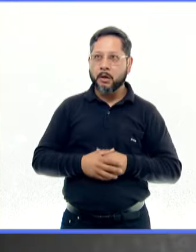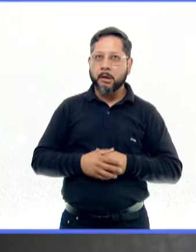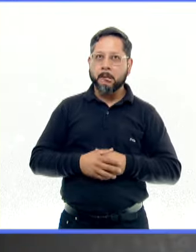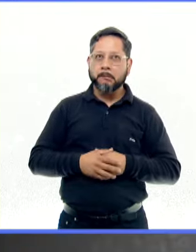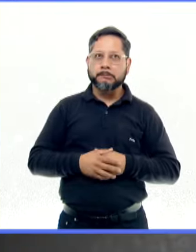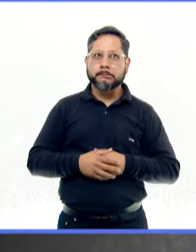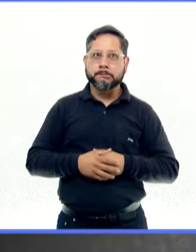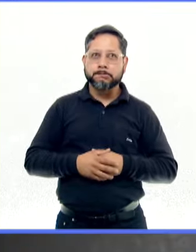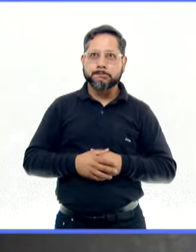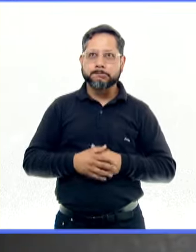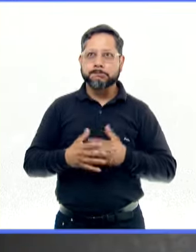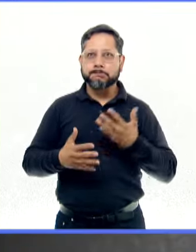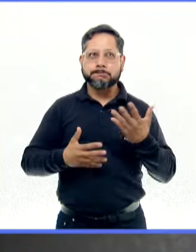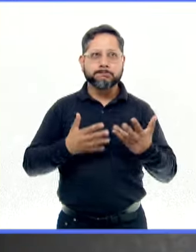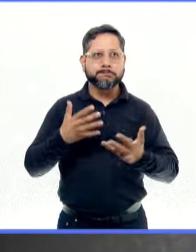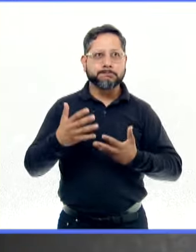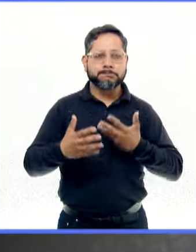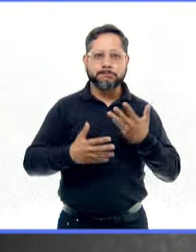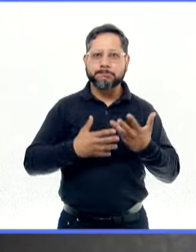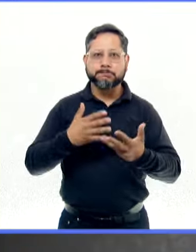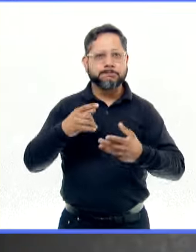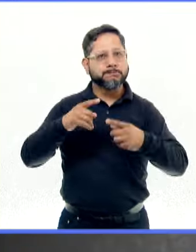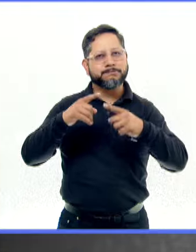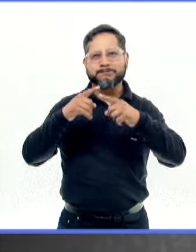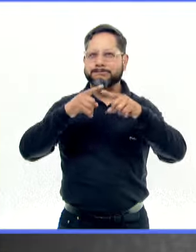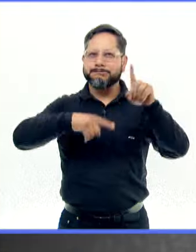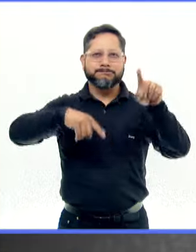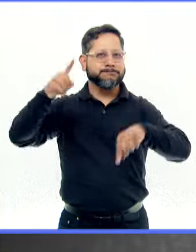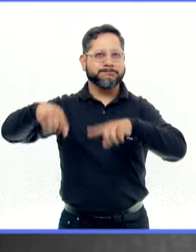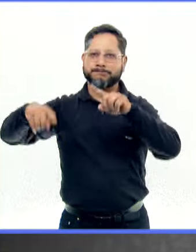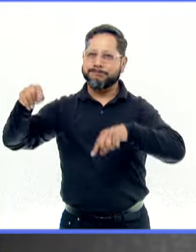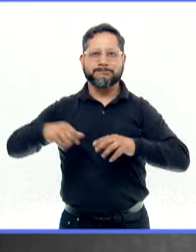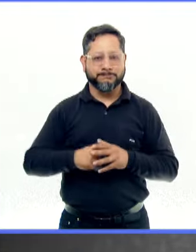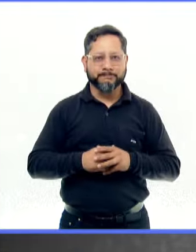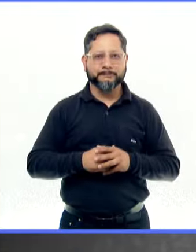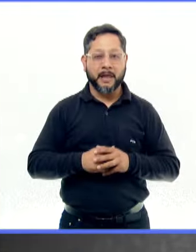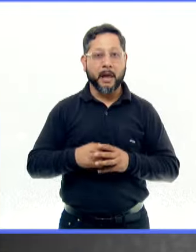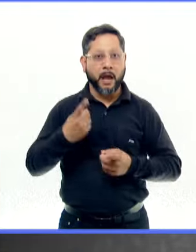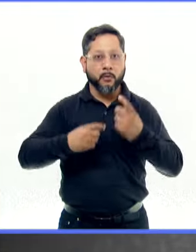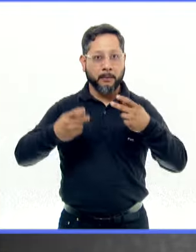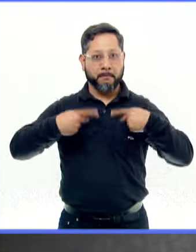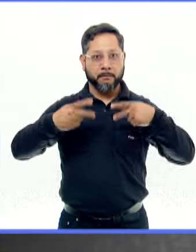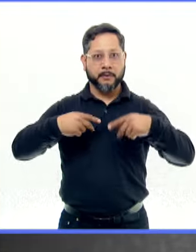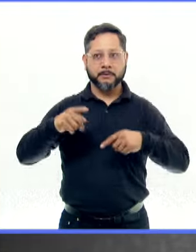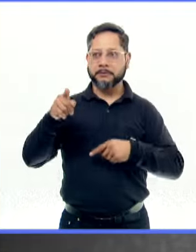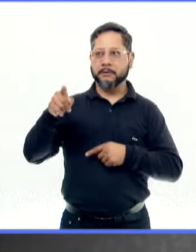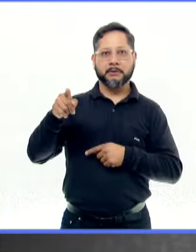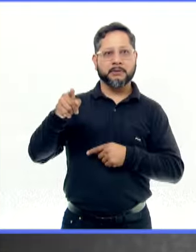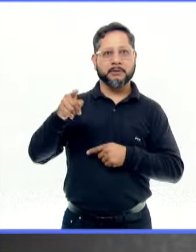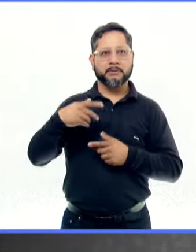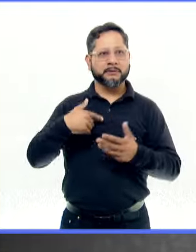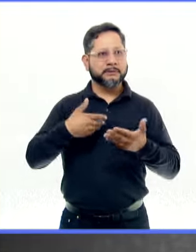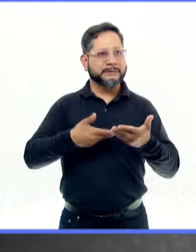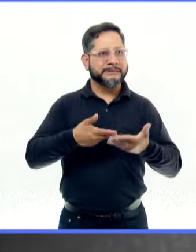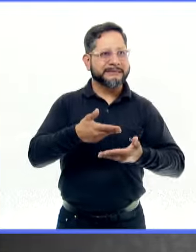Uf, es que es, al ser un espectro es muy diverso, ¿no? Hay personas en las que de verdad puede ser un agubio y no poder generar interacciones con otras